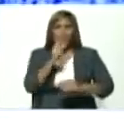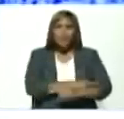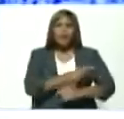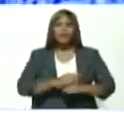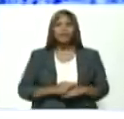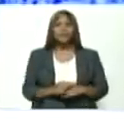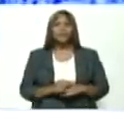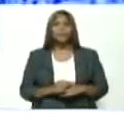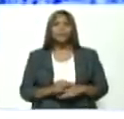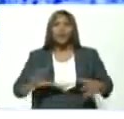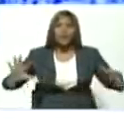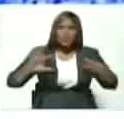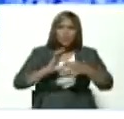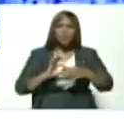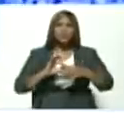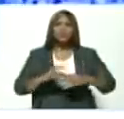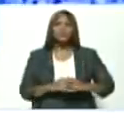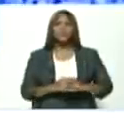orgánica.